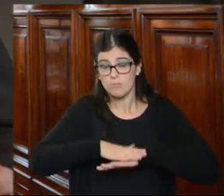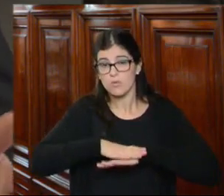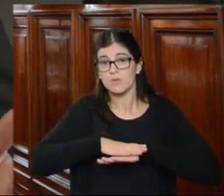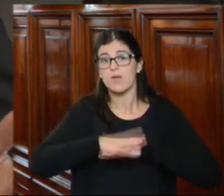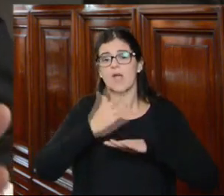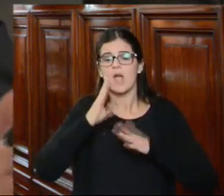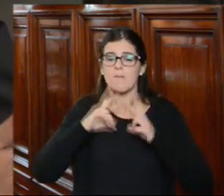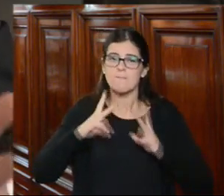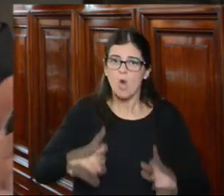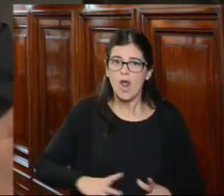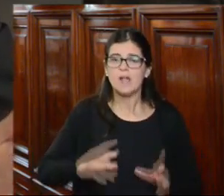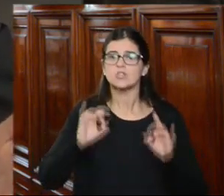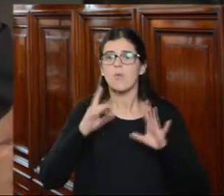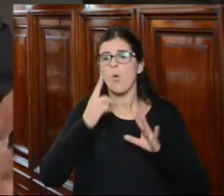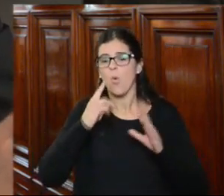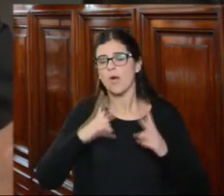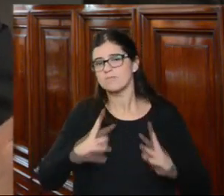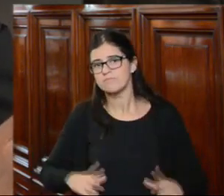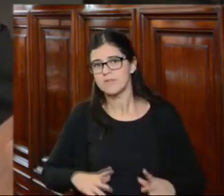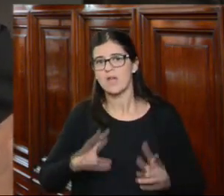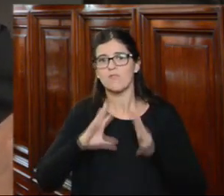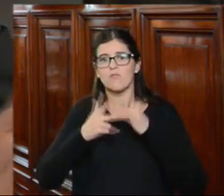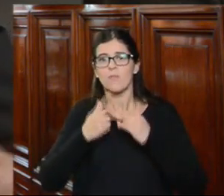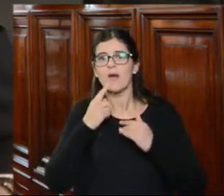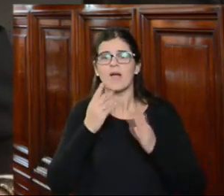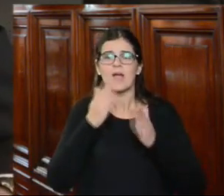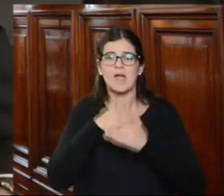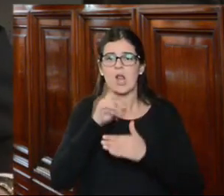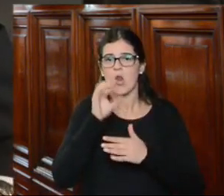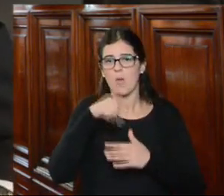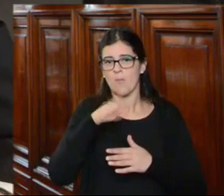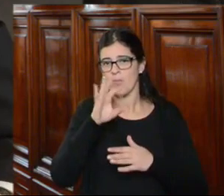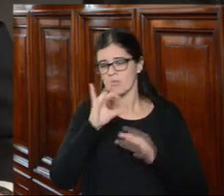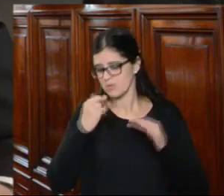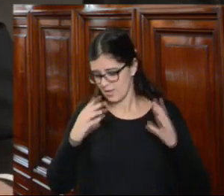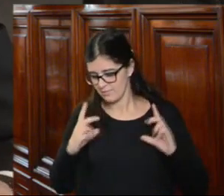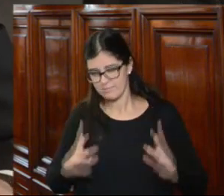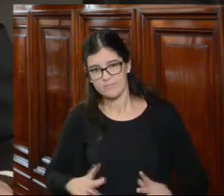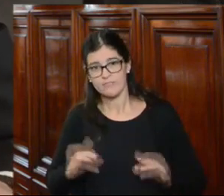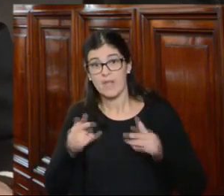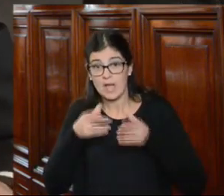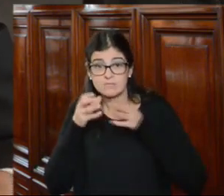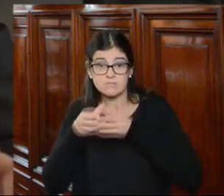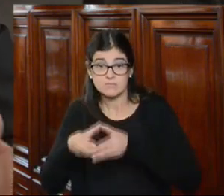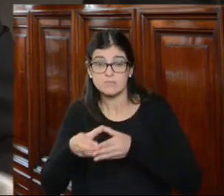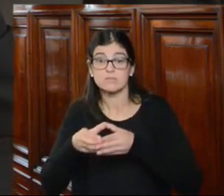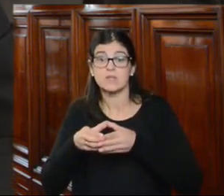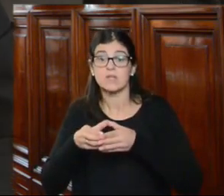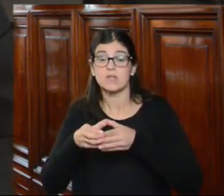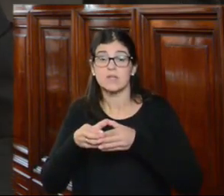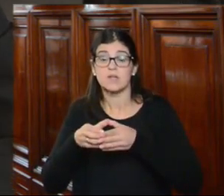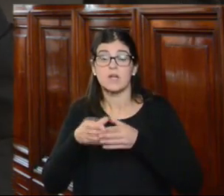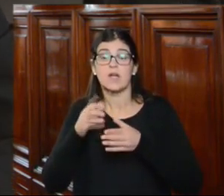moral es una magistratura moral la magistratura del ombudsman tradicionalmente y a eso se refiere en definitiva